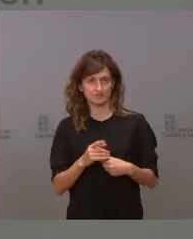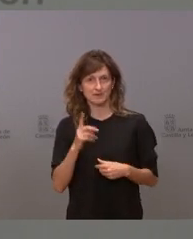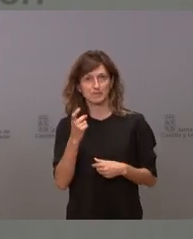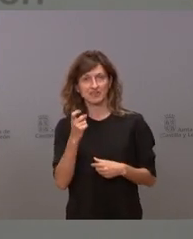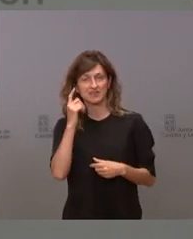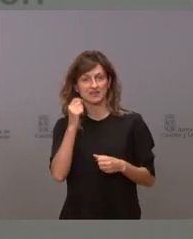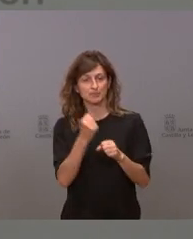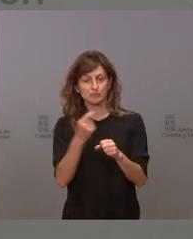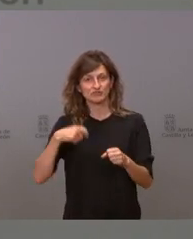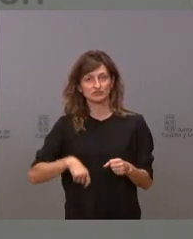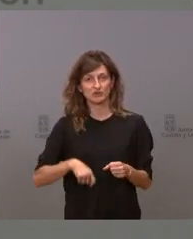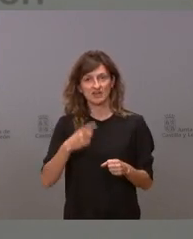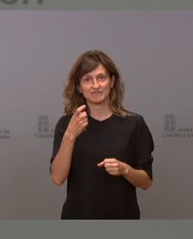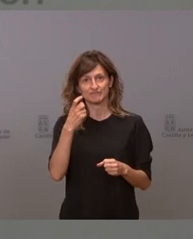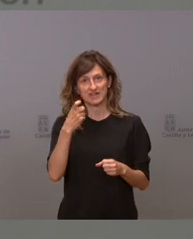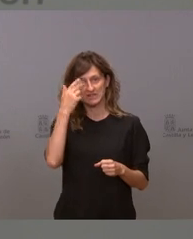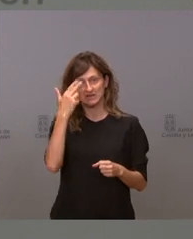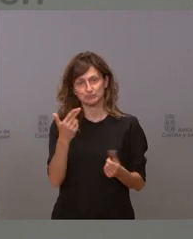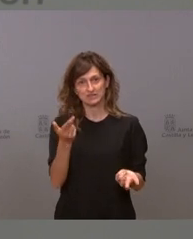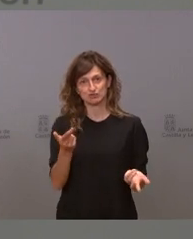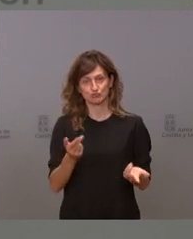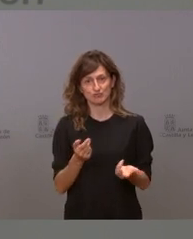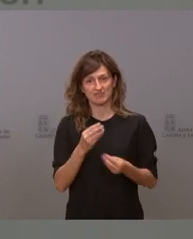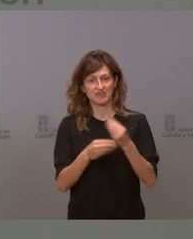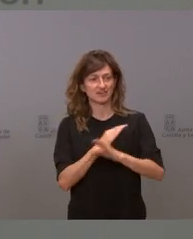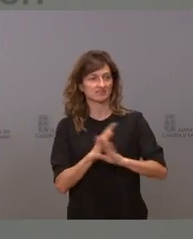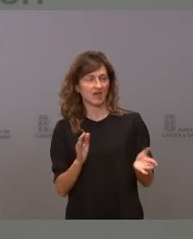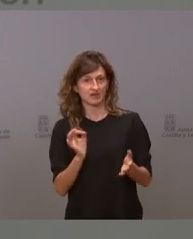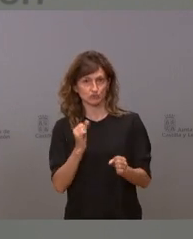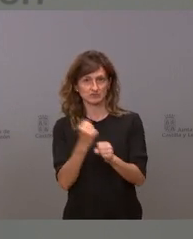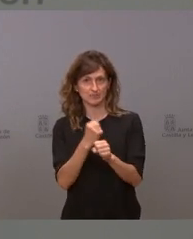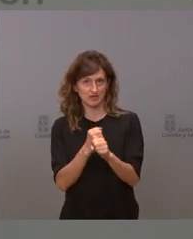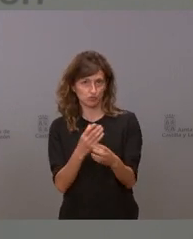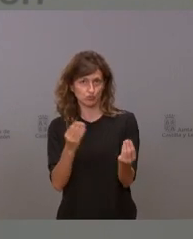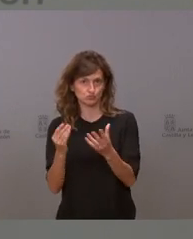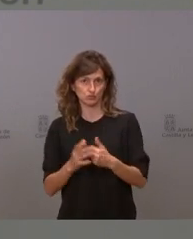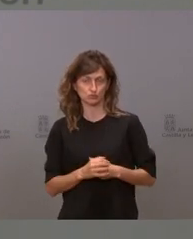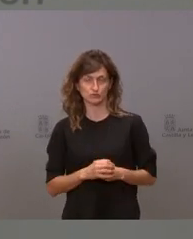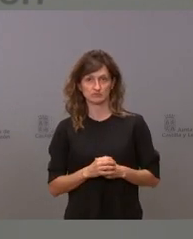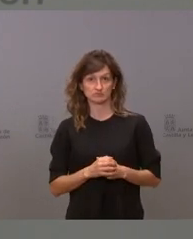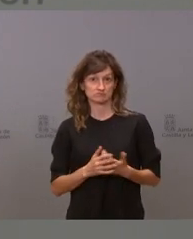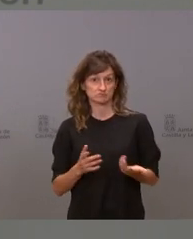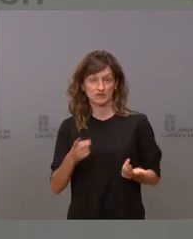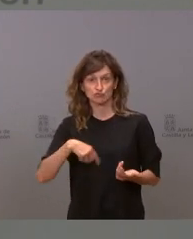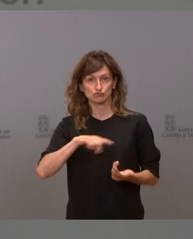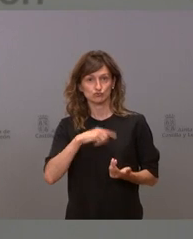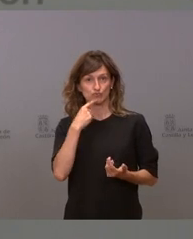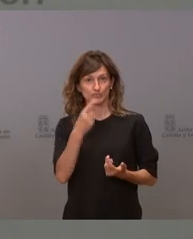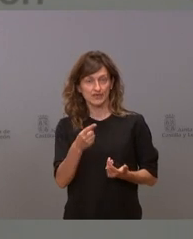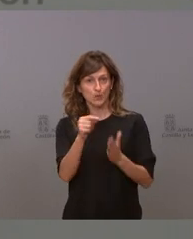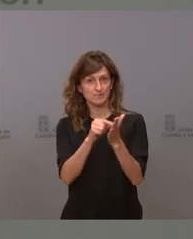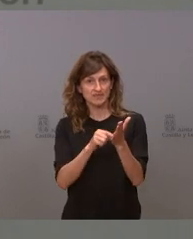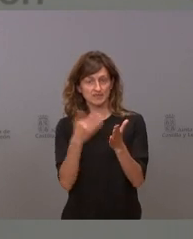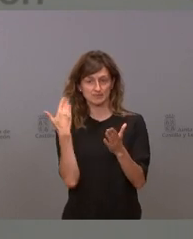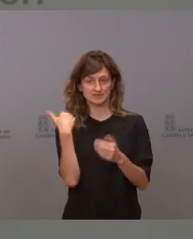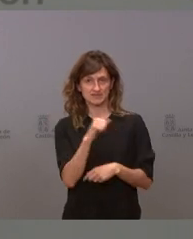respeto para nuestros profesionales decirle a la gente que no estamos haciendo nada estamos trabajando estamos trabajando mucho y nosotros insisto tomamos medidas